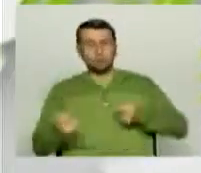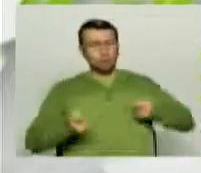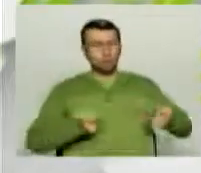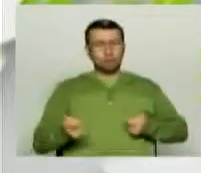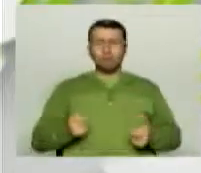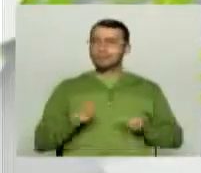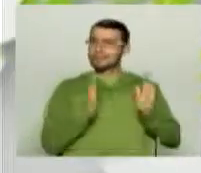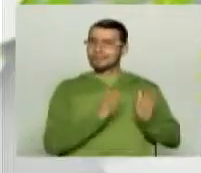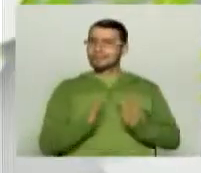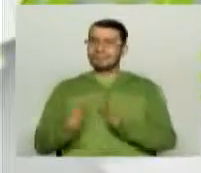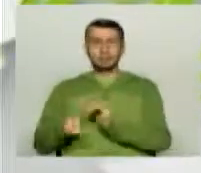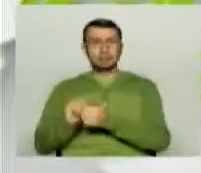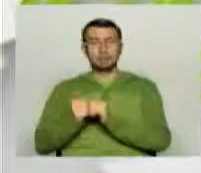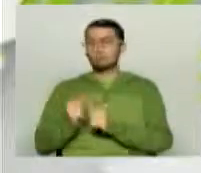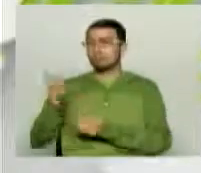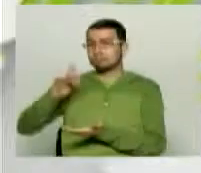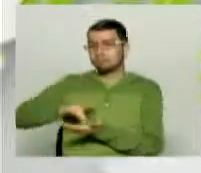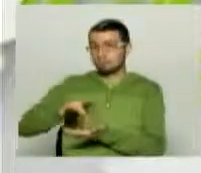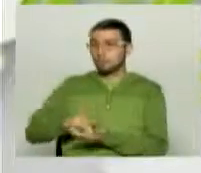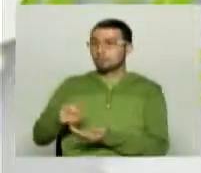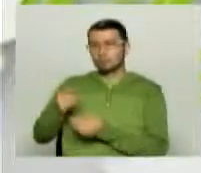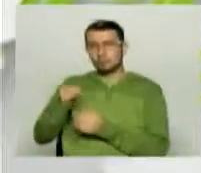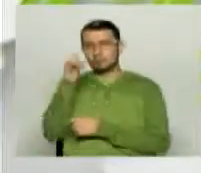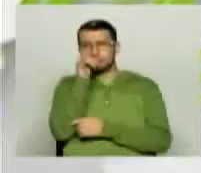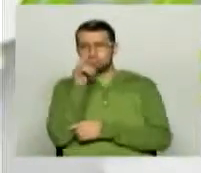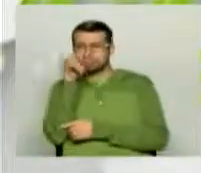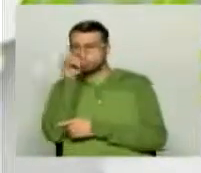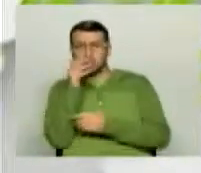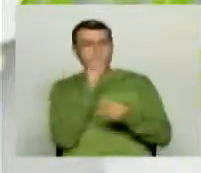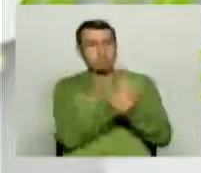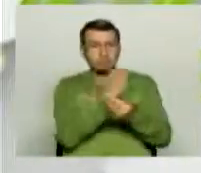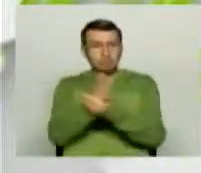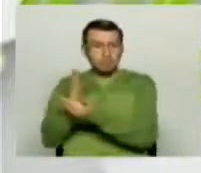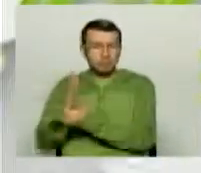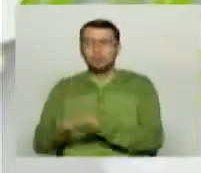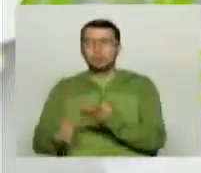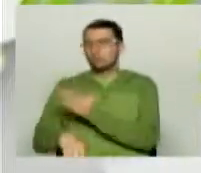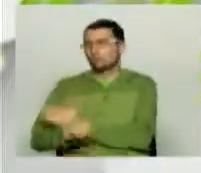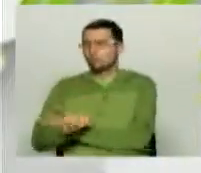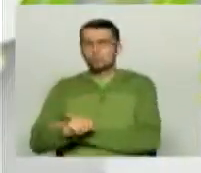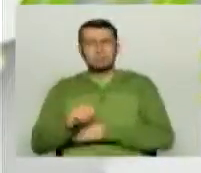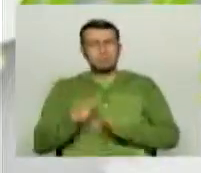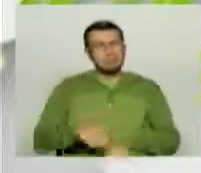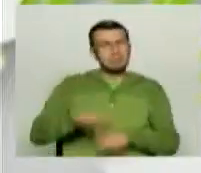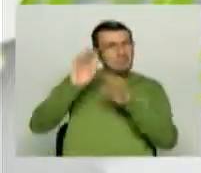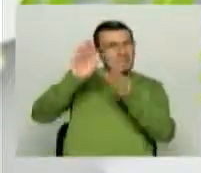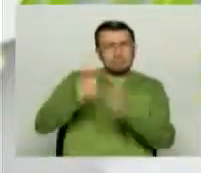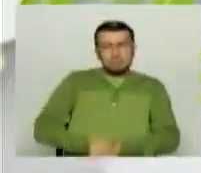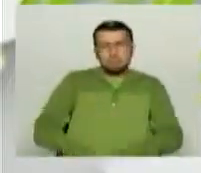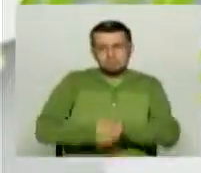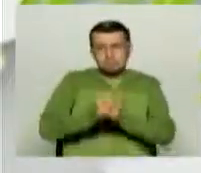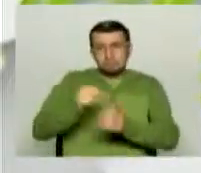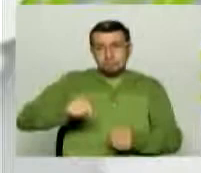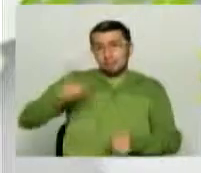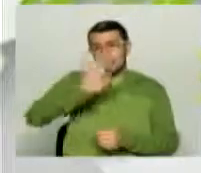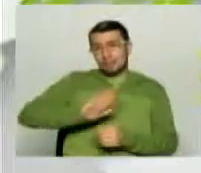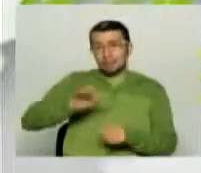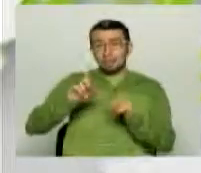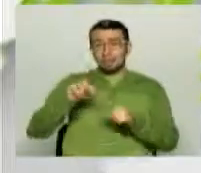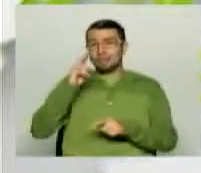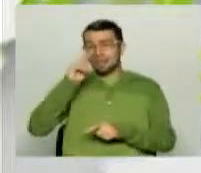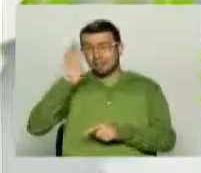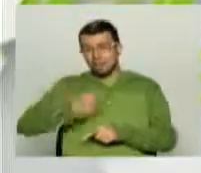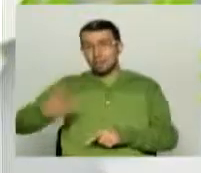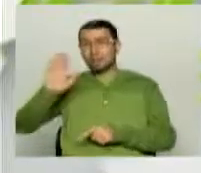franja deportiva, con las transmisiones que hacemos, no solo en, los eventos que se registran a nivel local, departamental, sino lo que pasa en todo